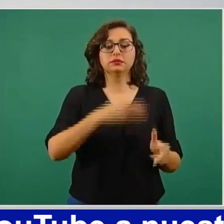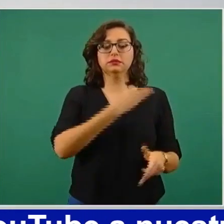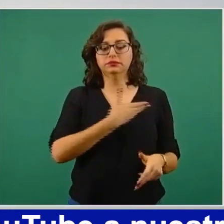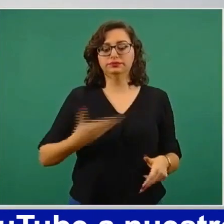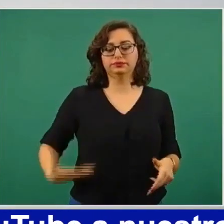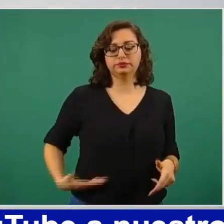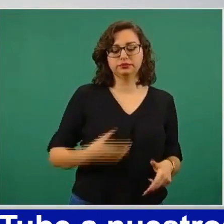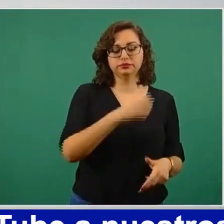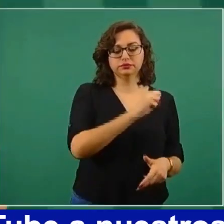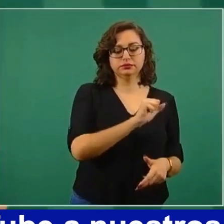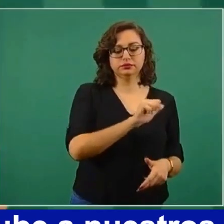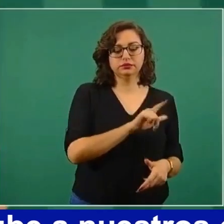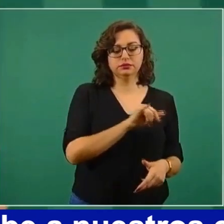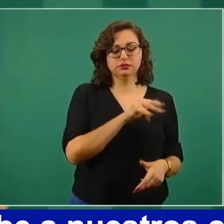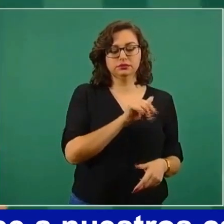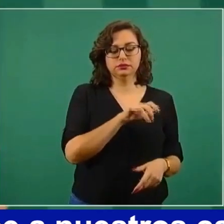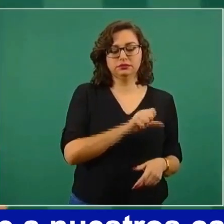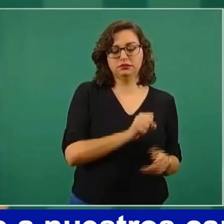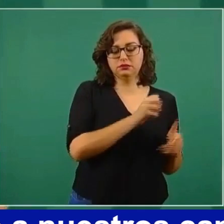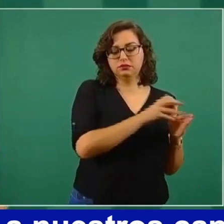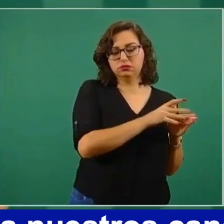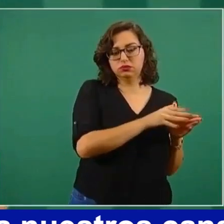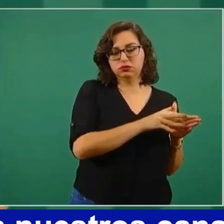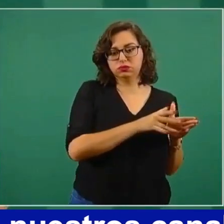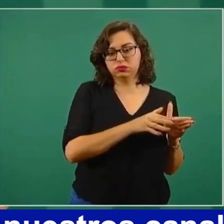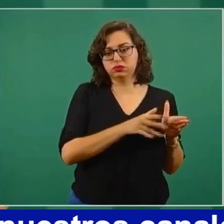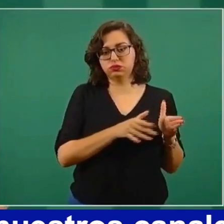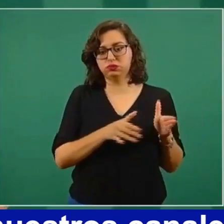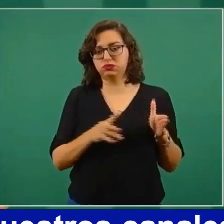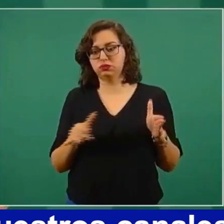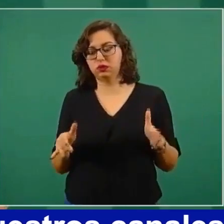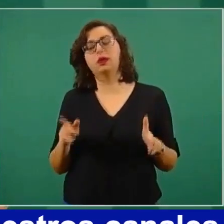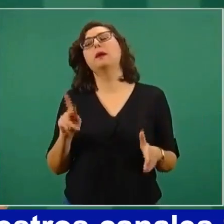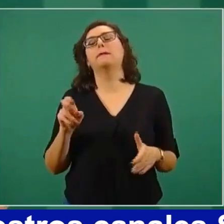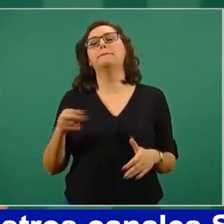que se fueron construyendo